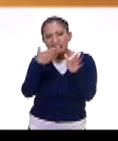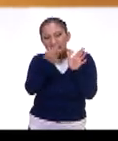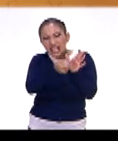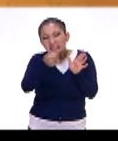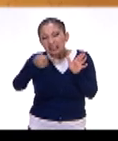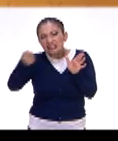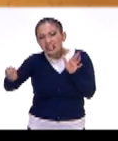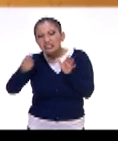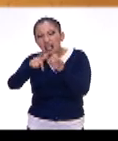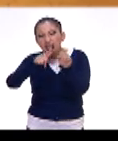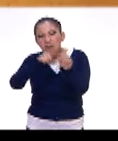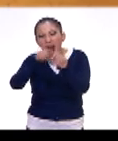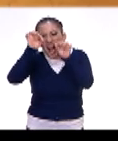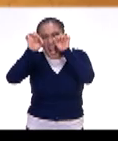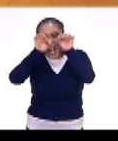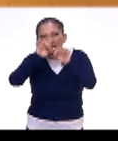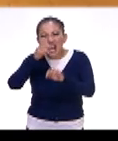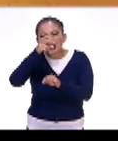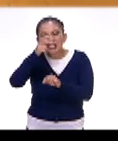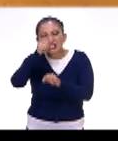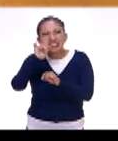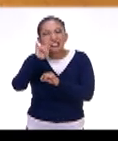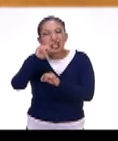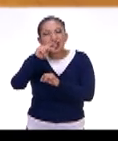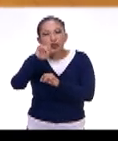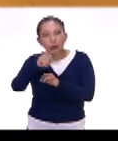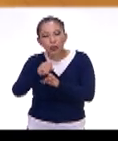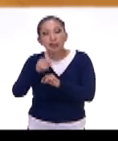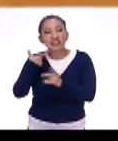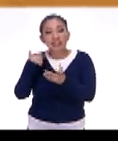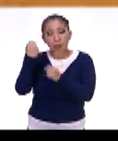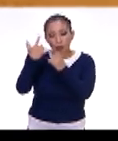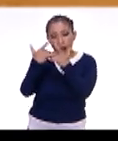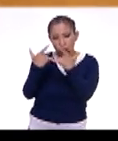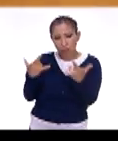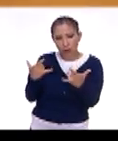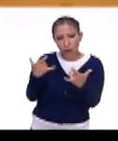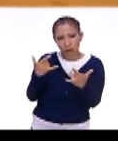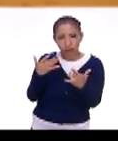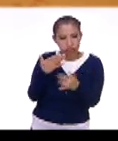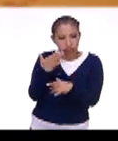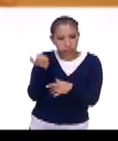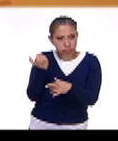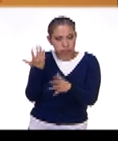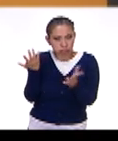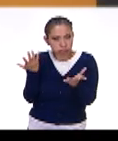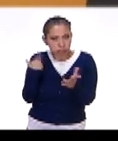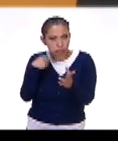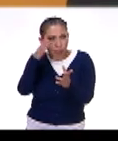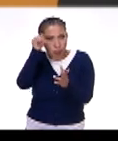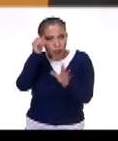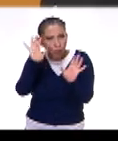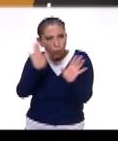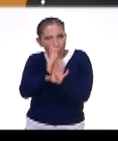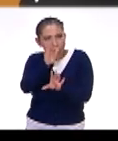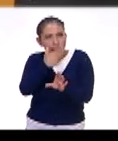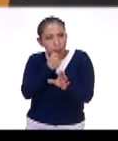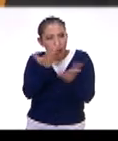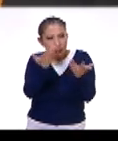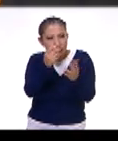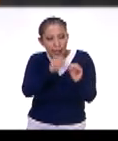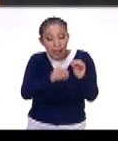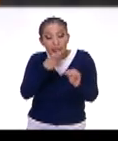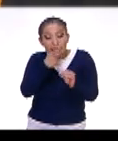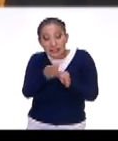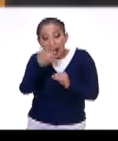a los insectos. Y en alguna de las crónicas, no sé si es, bueno, la verdad no me acuerdo de qué cronista, habla de